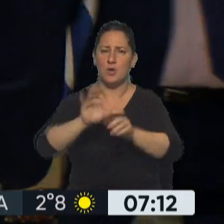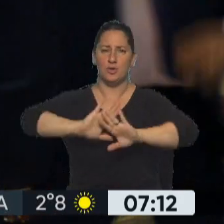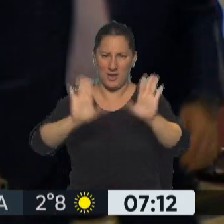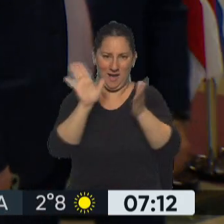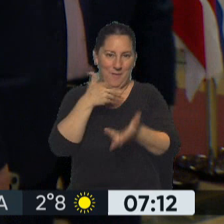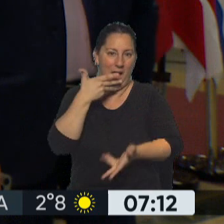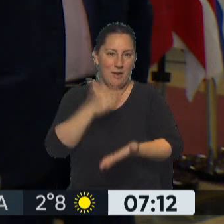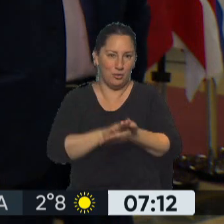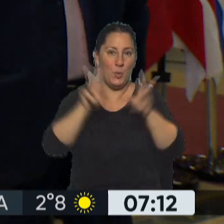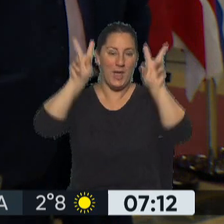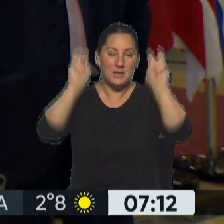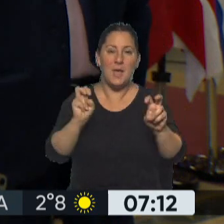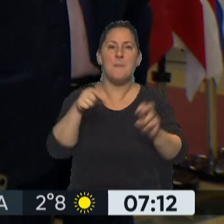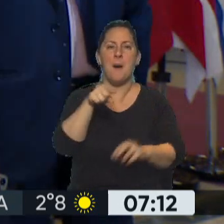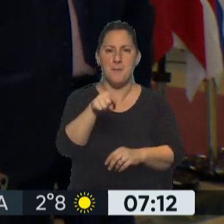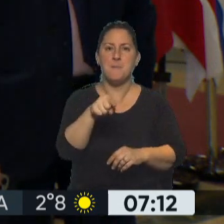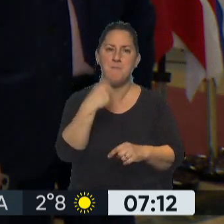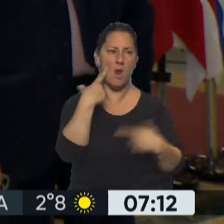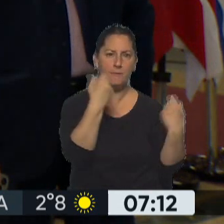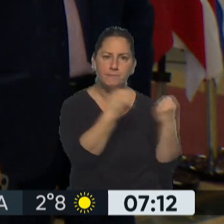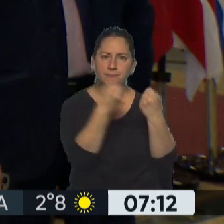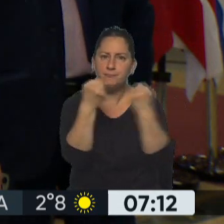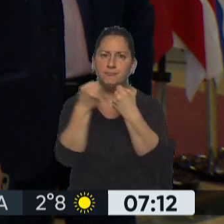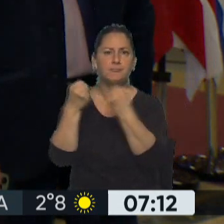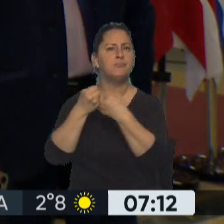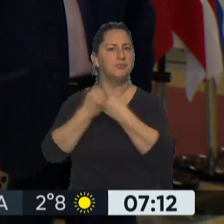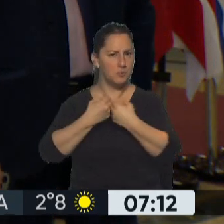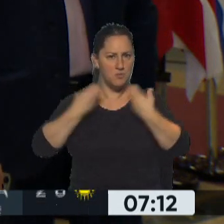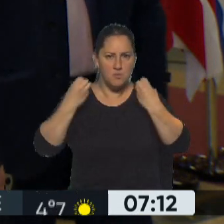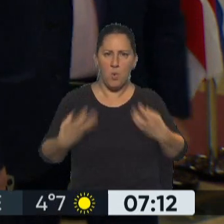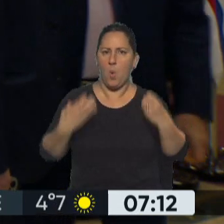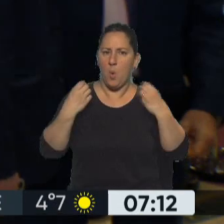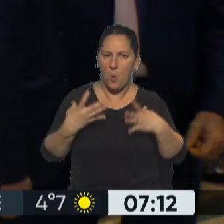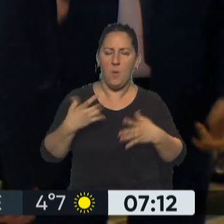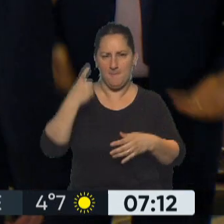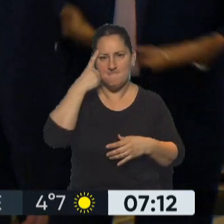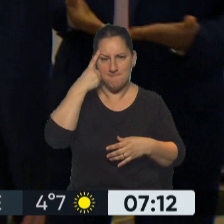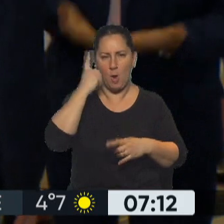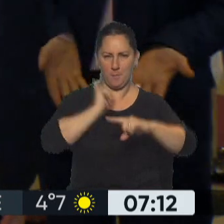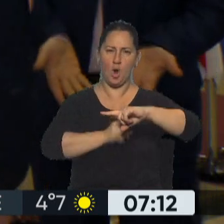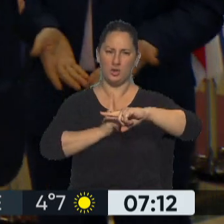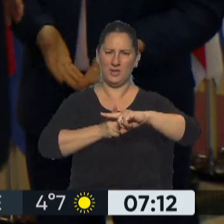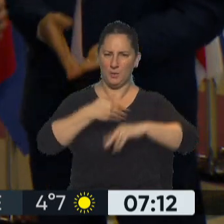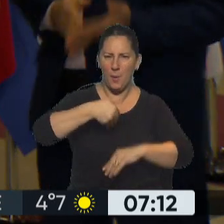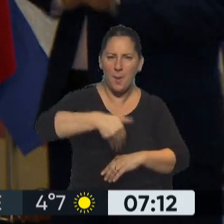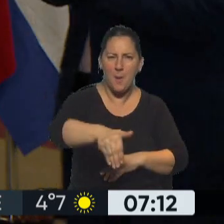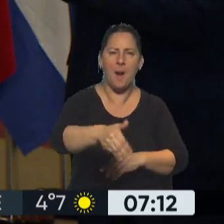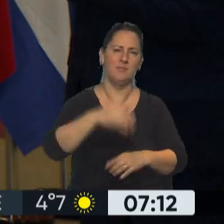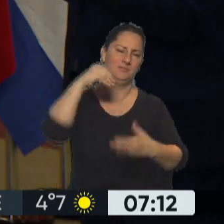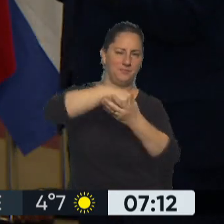tema y la verdad que ha habido un grado de coincidencia muy importante como para ser optimistas de que realmente les podamos dar un pronto tratamiento.